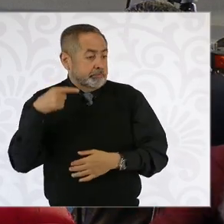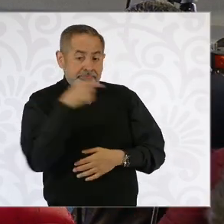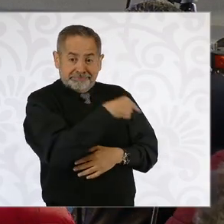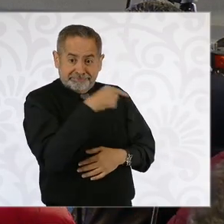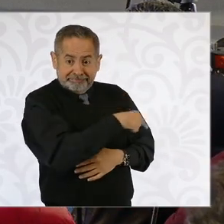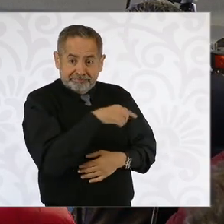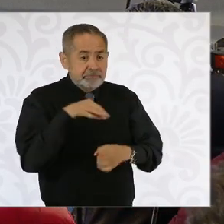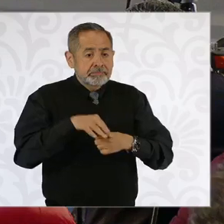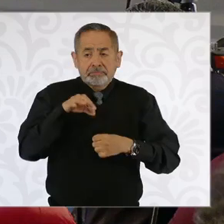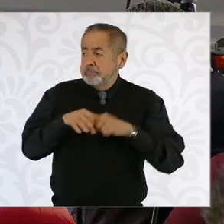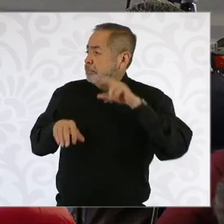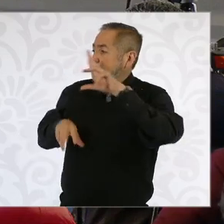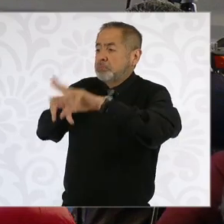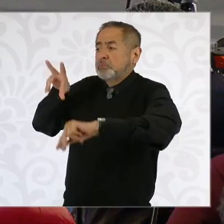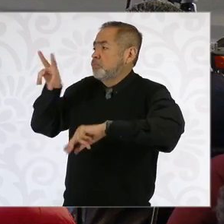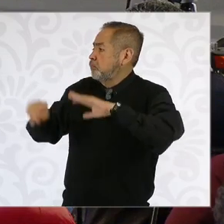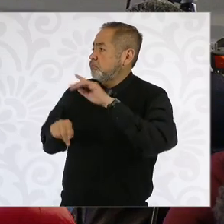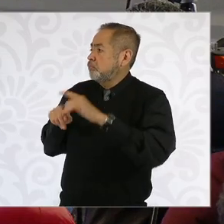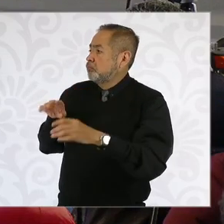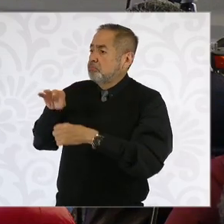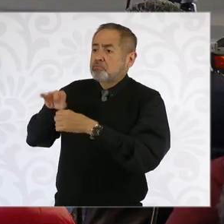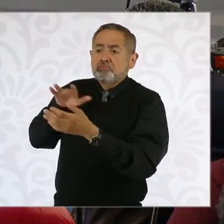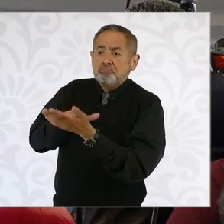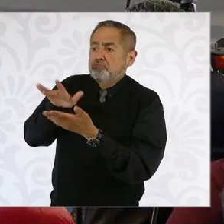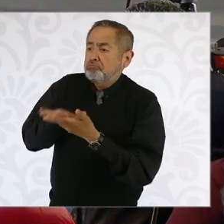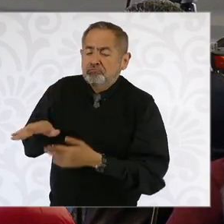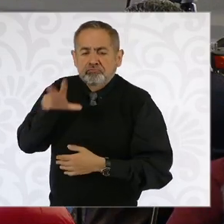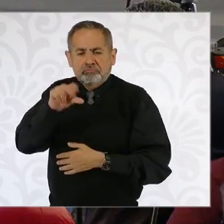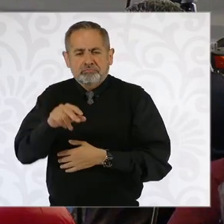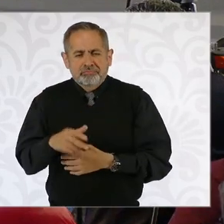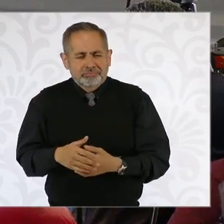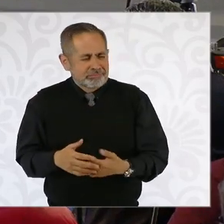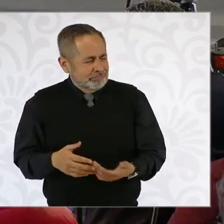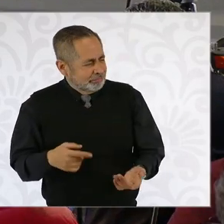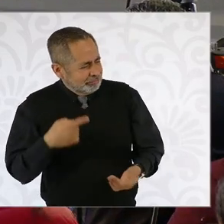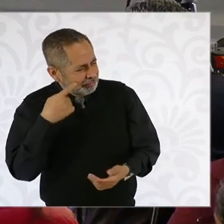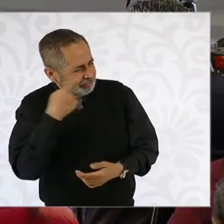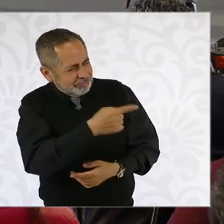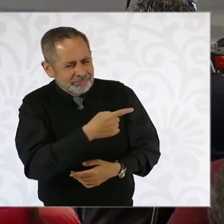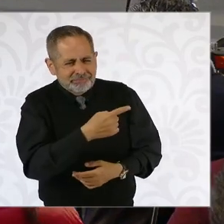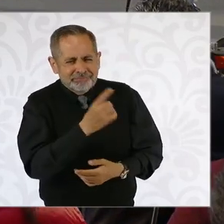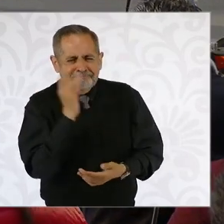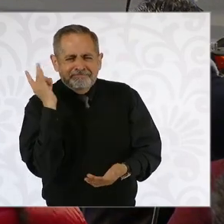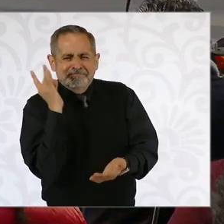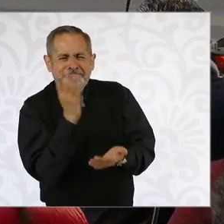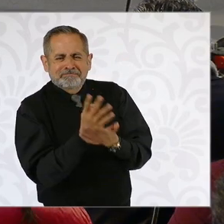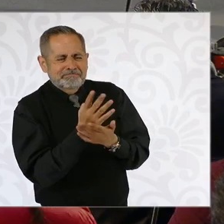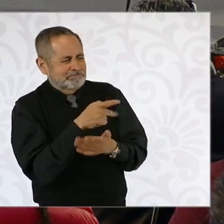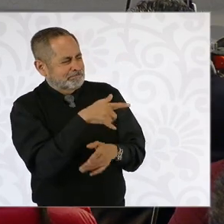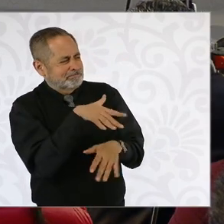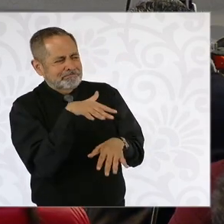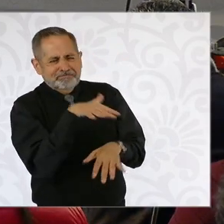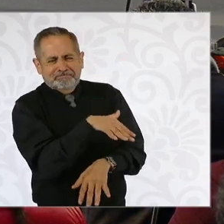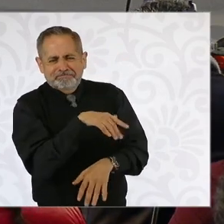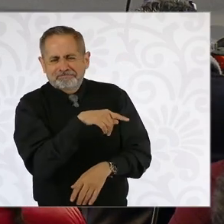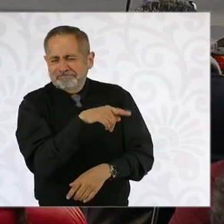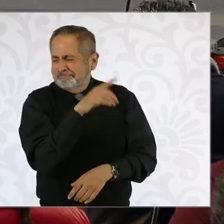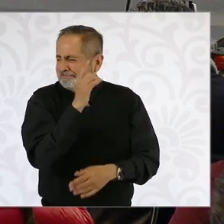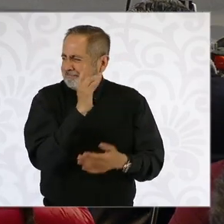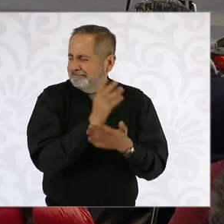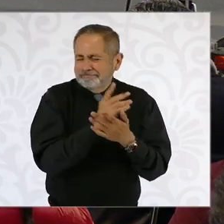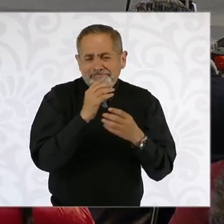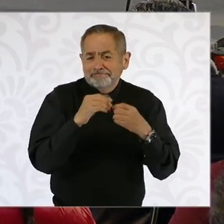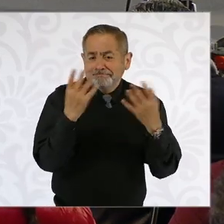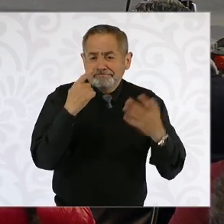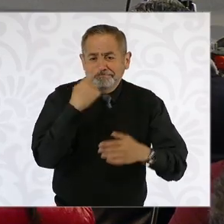de los programas sociales. Ahora sí, de nuevo mostraron lo que son. Son dos